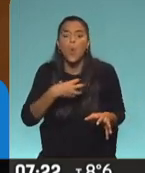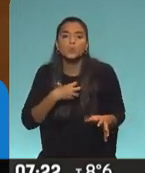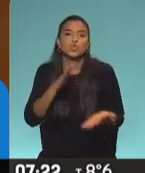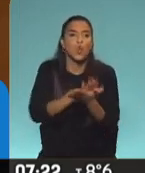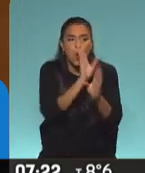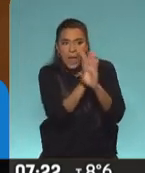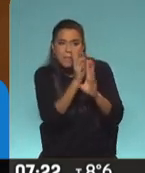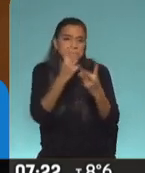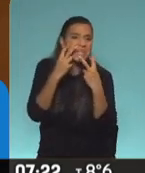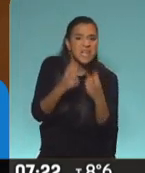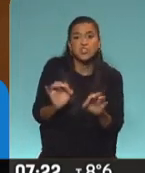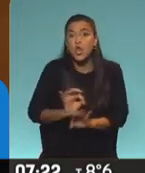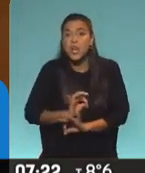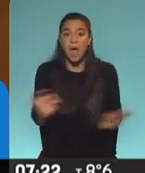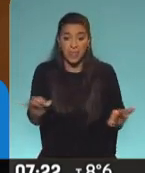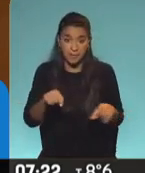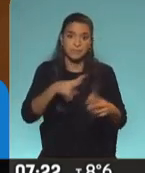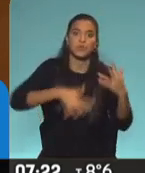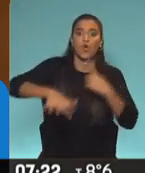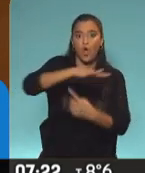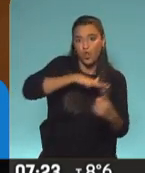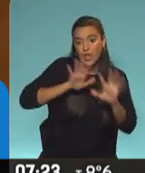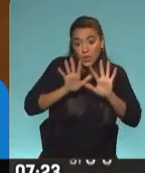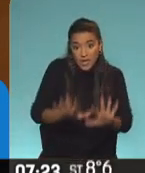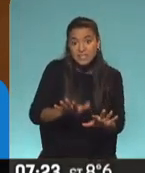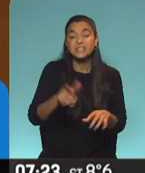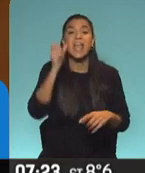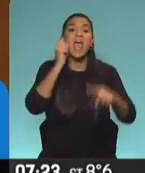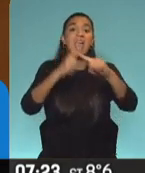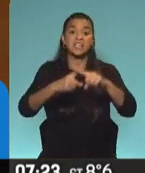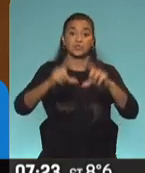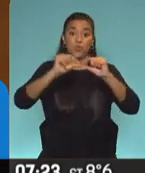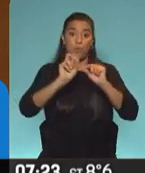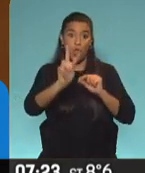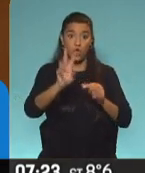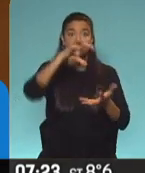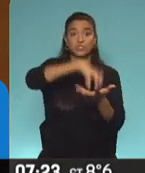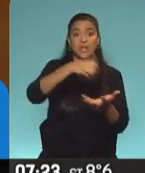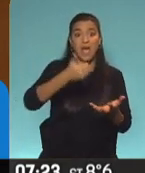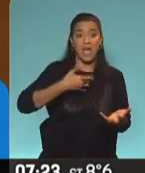inteligencia. Bueno, en este contexto, dentro de un rato, la ex número dos de la AFI va a estar declarando ante el juez. Gracias.